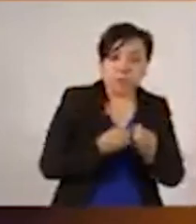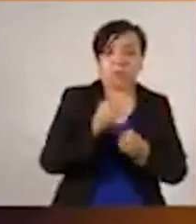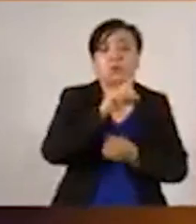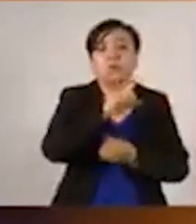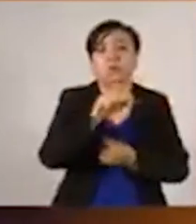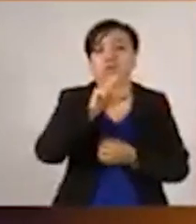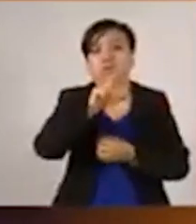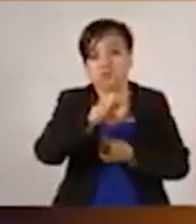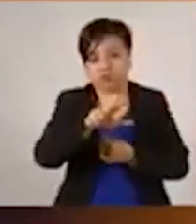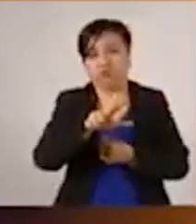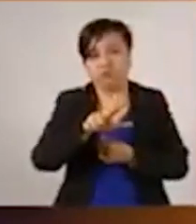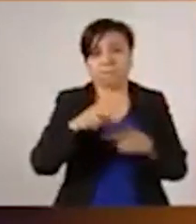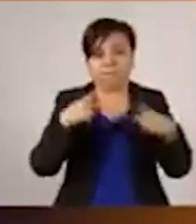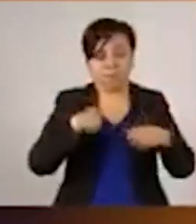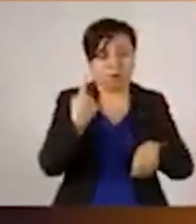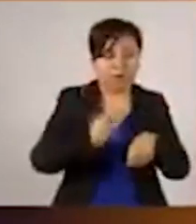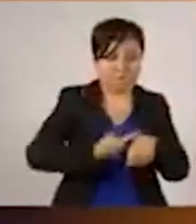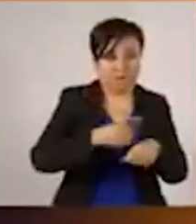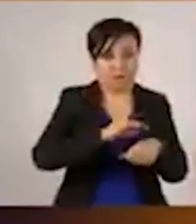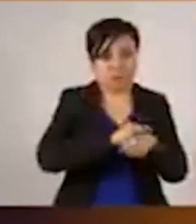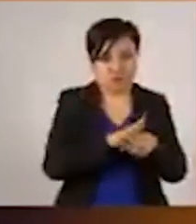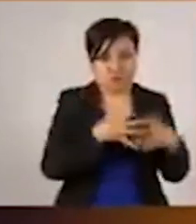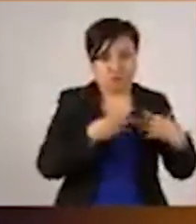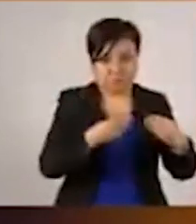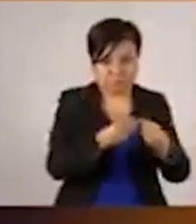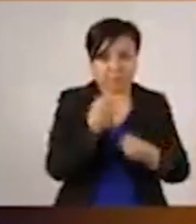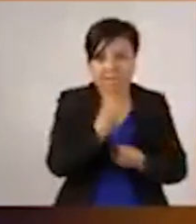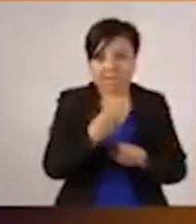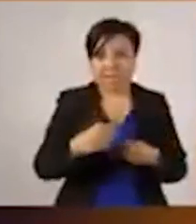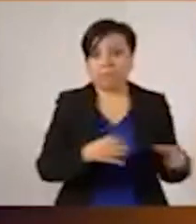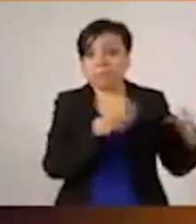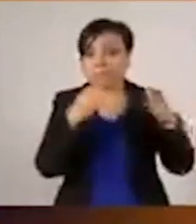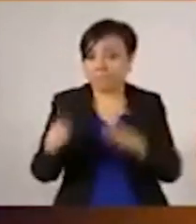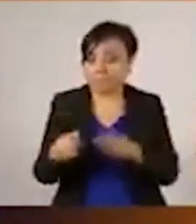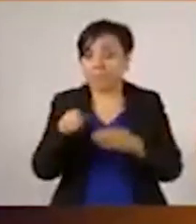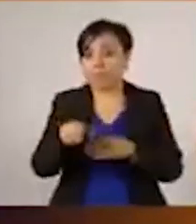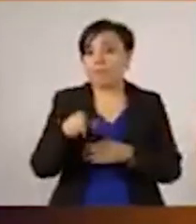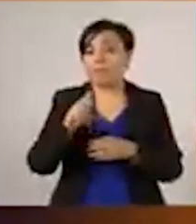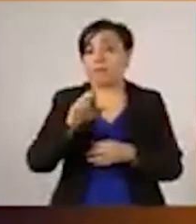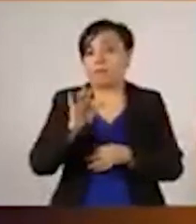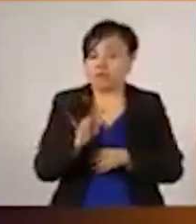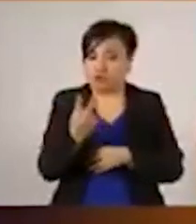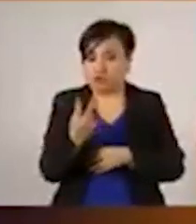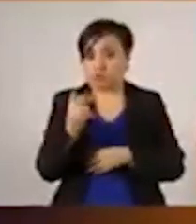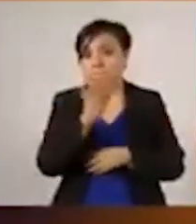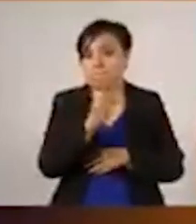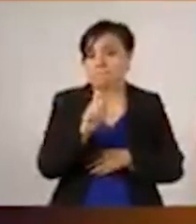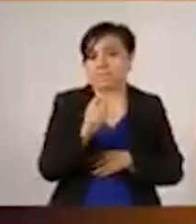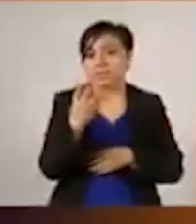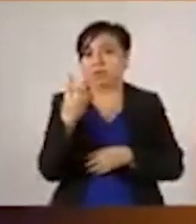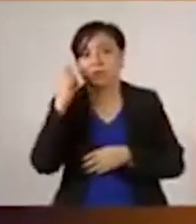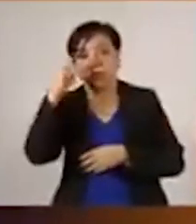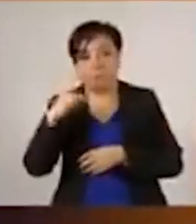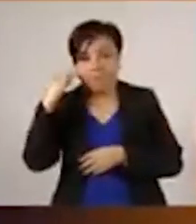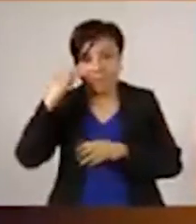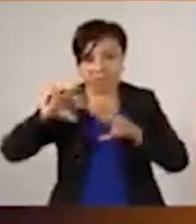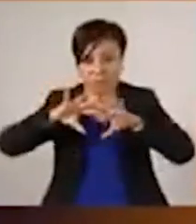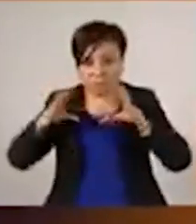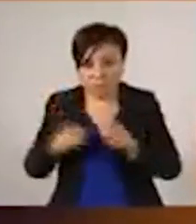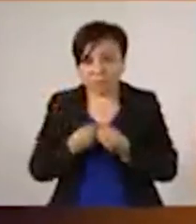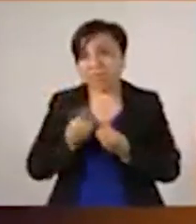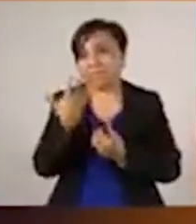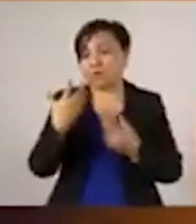Y la fase dos se decreta a partir del 24 de marzo, con 405 casos confirmados acumulados y cinco